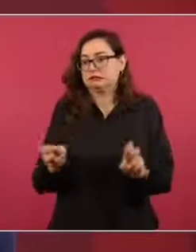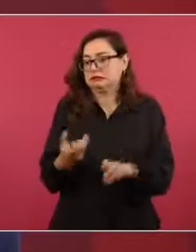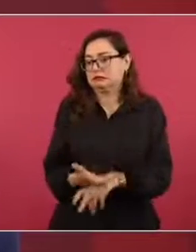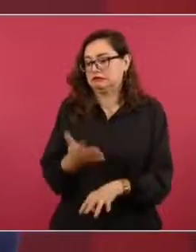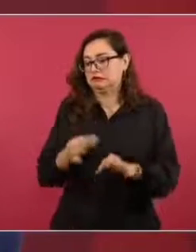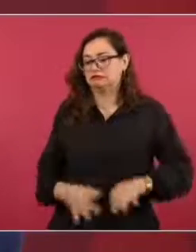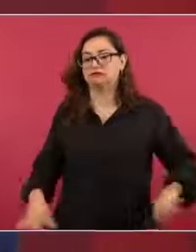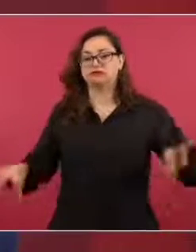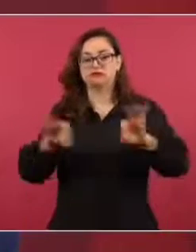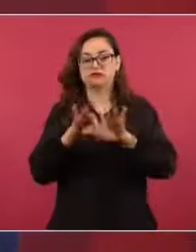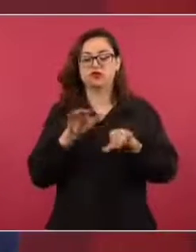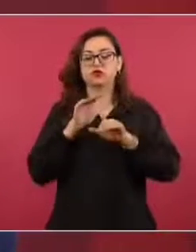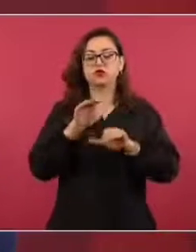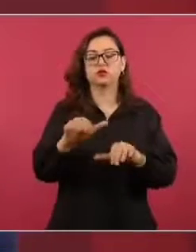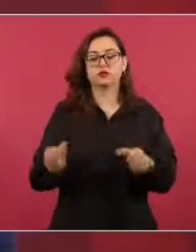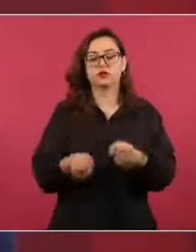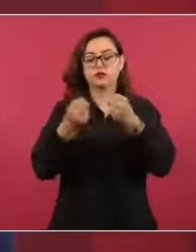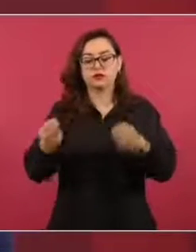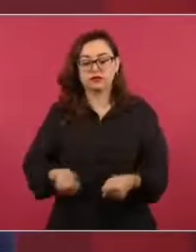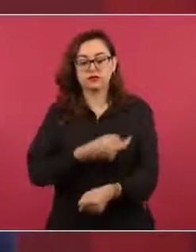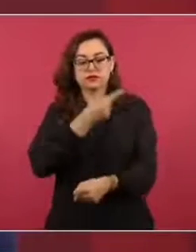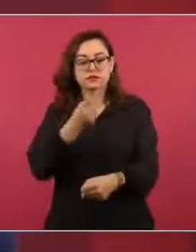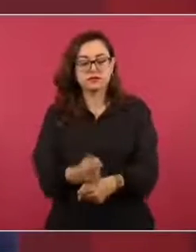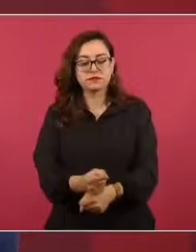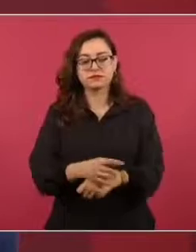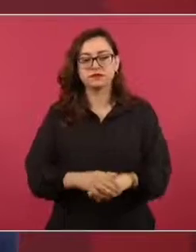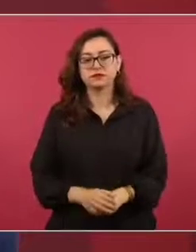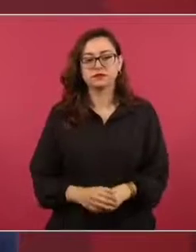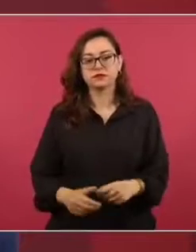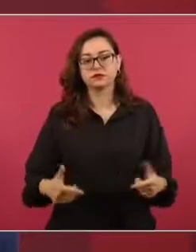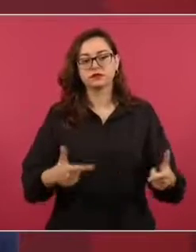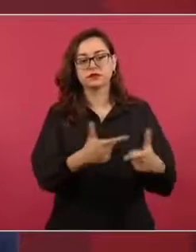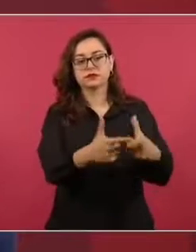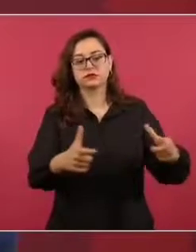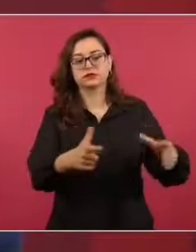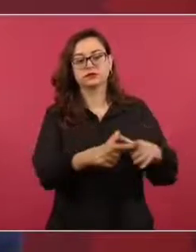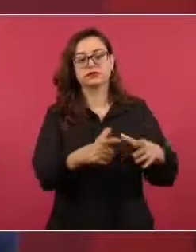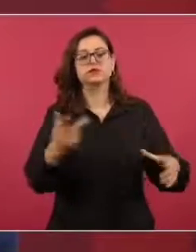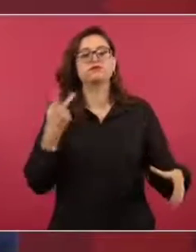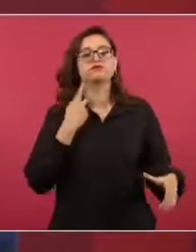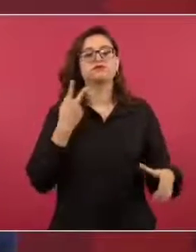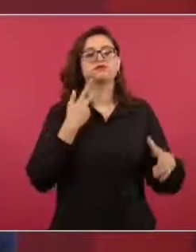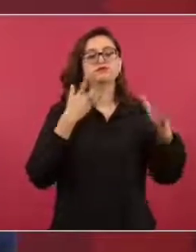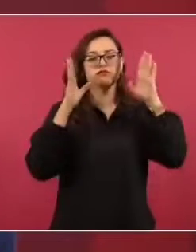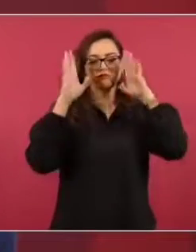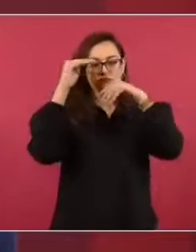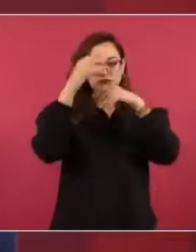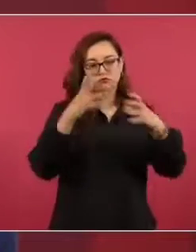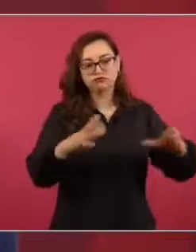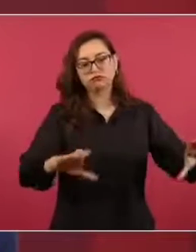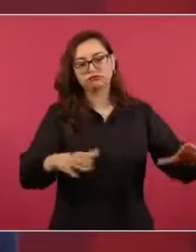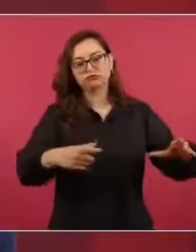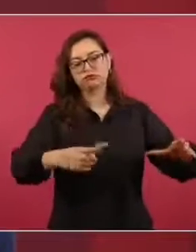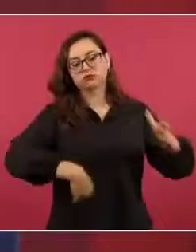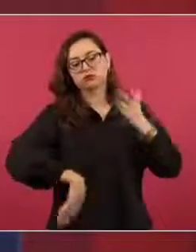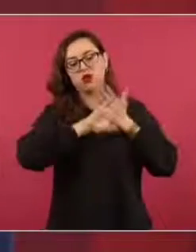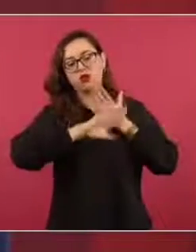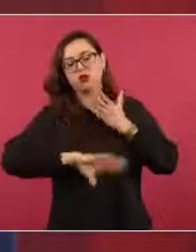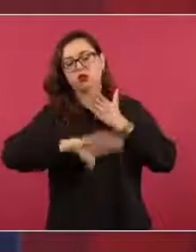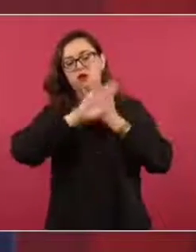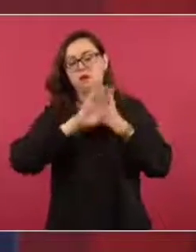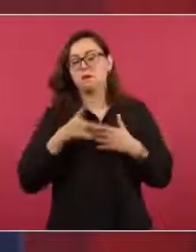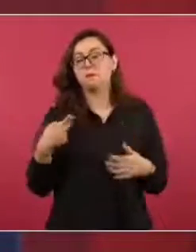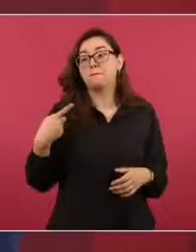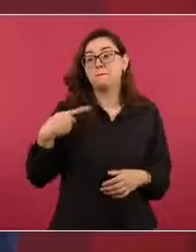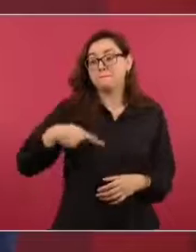Si fuesen responsables los opositores, los conservadores deberían de